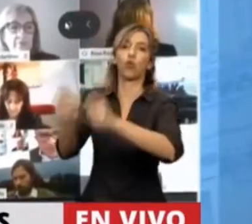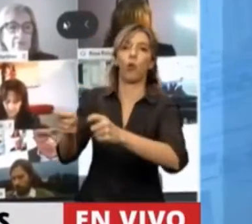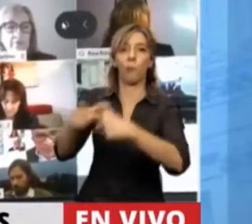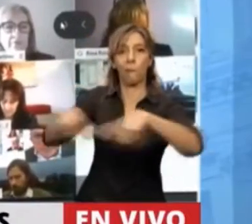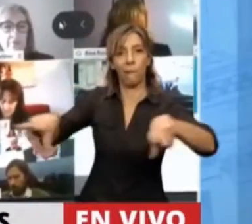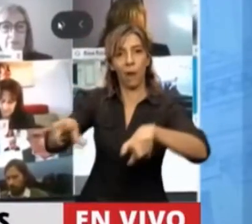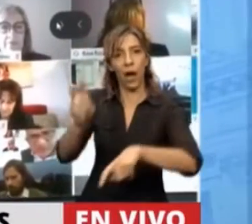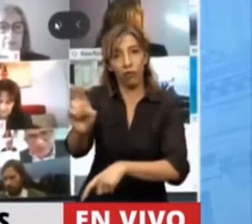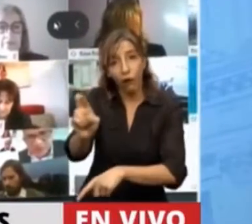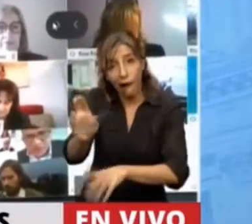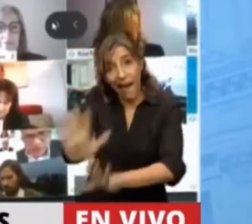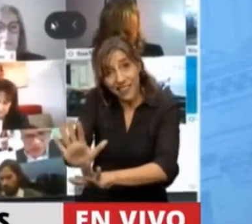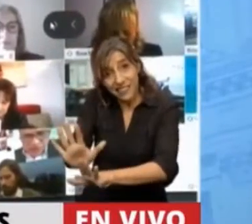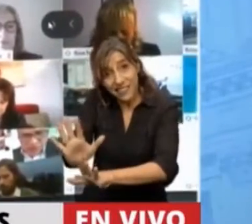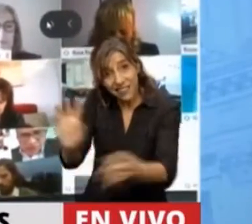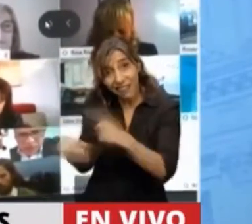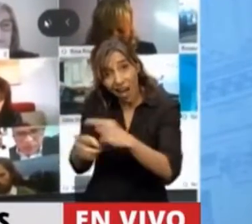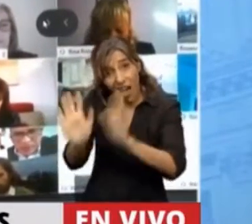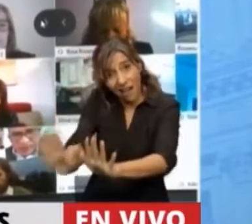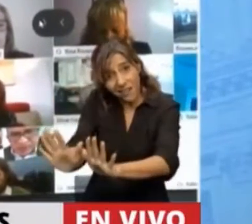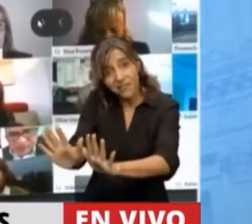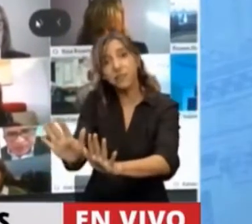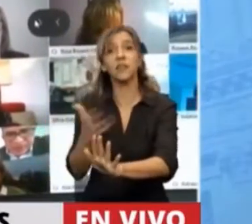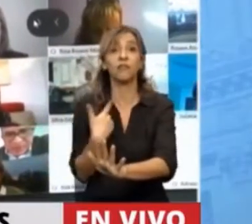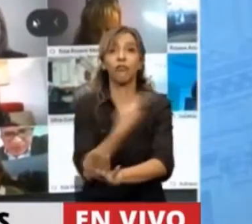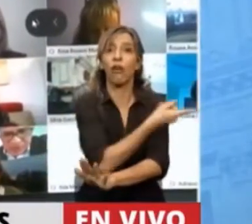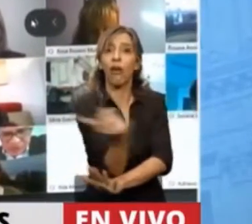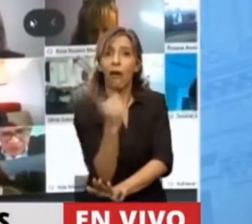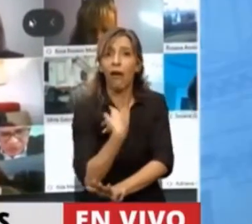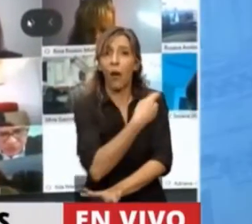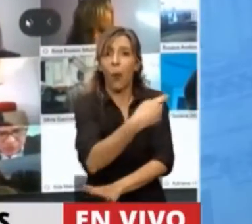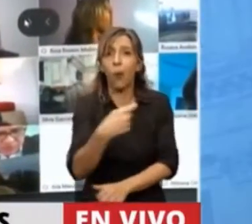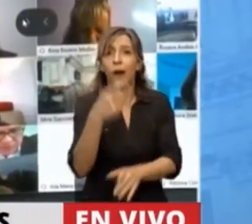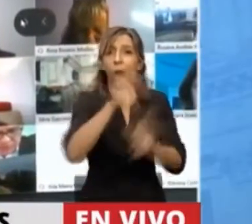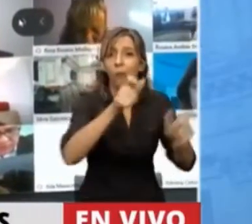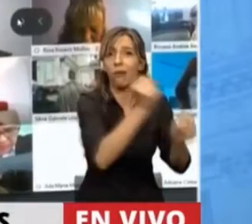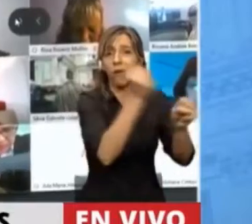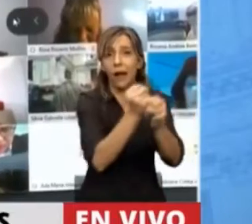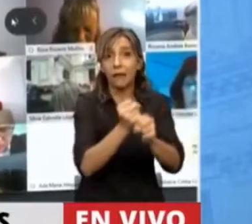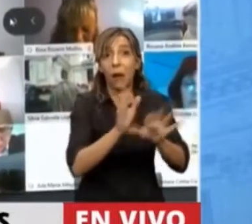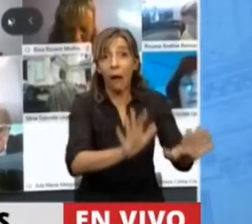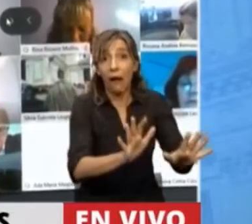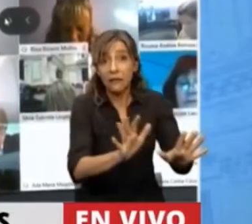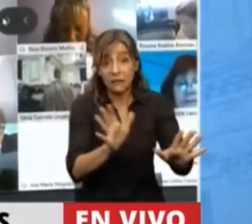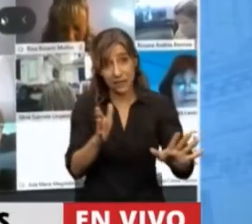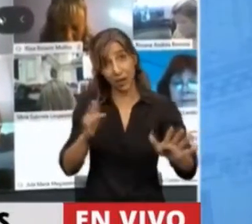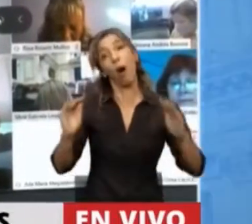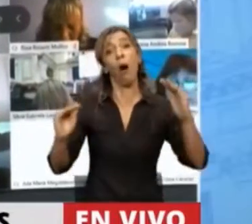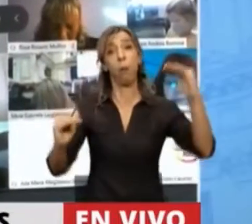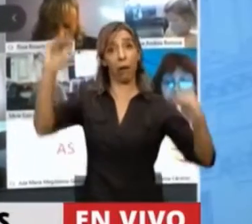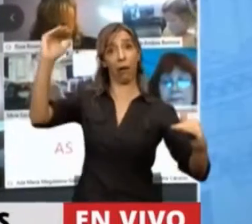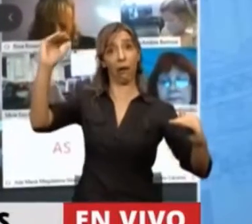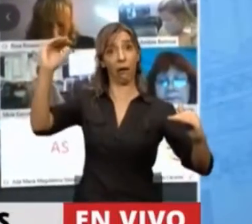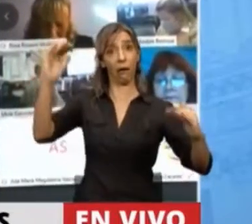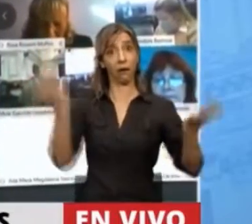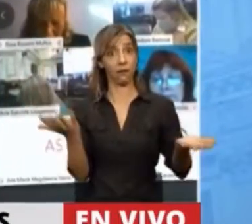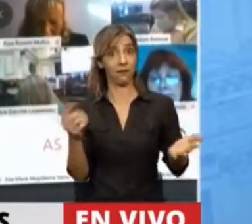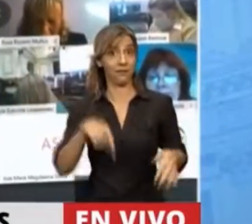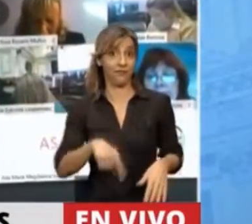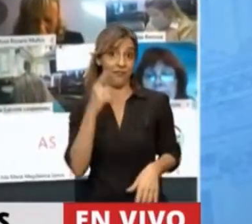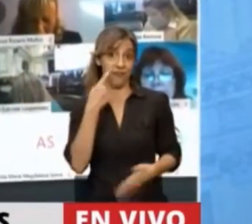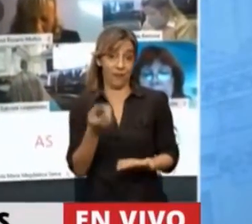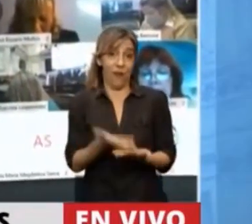políticas para quienes cobran sus ingresos en pesos, jubilados, trabajadores y para estos buitres. Lo estamos viendo hoy con este acuerdo.